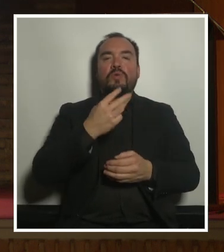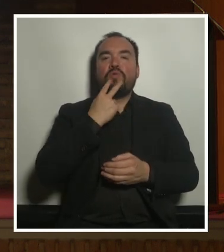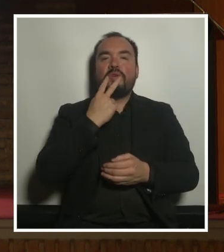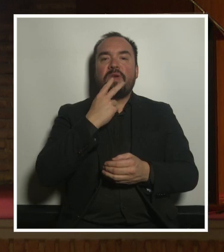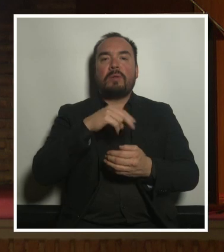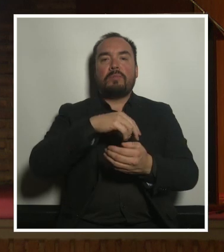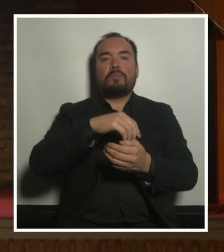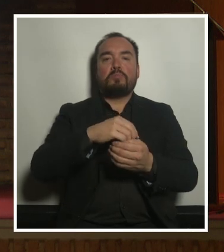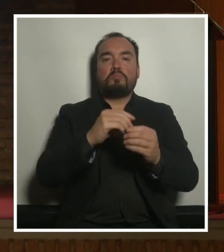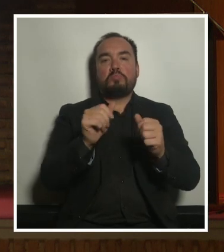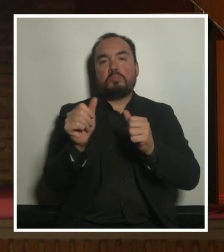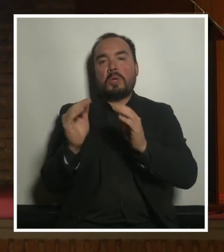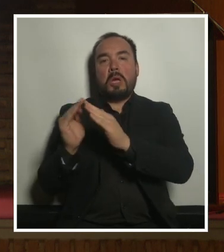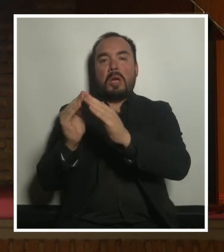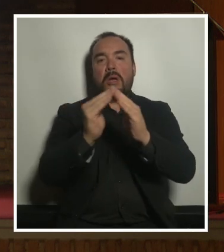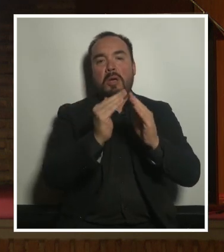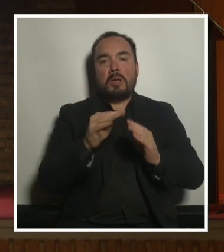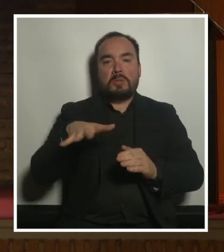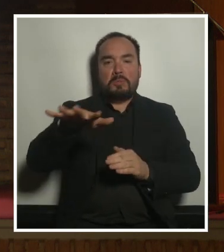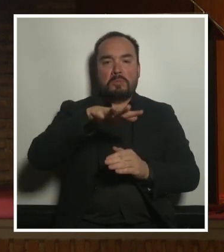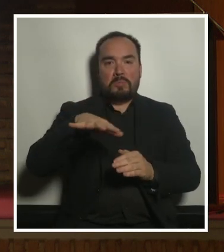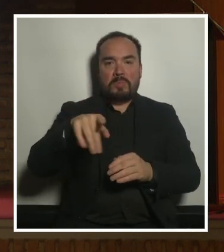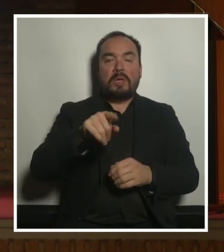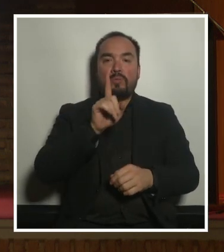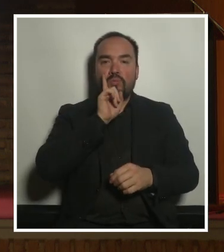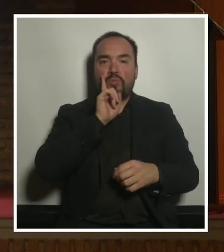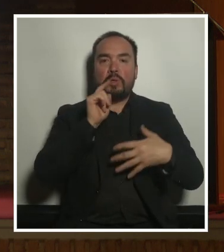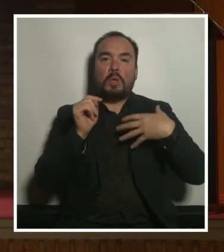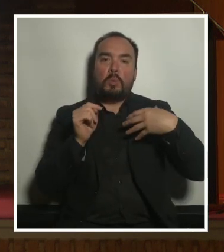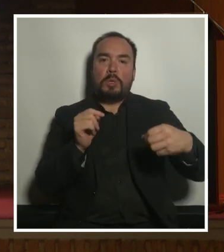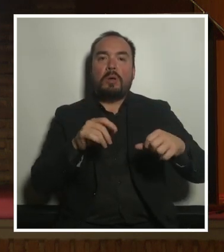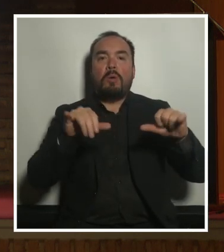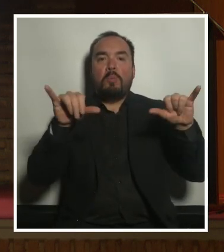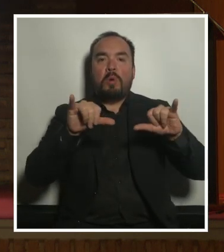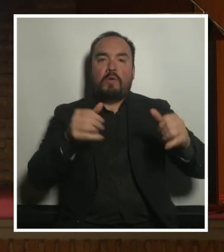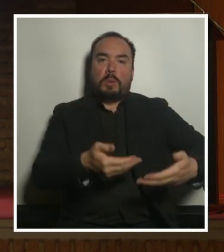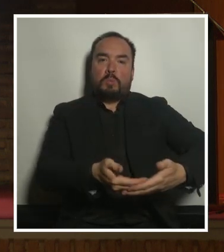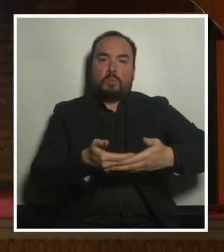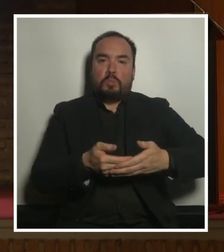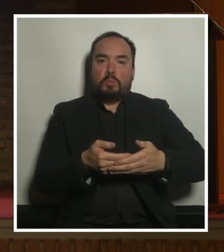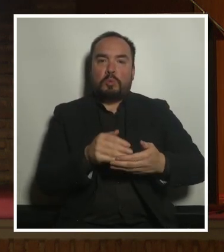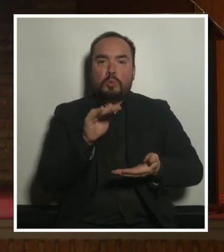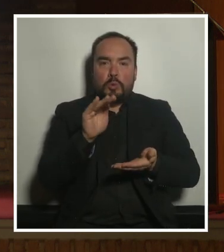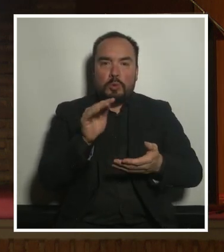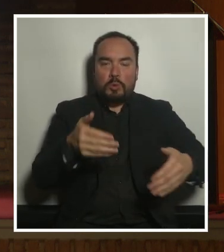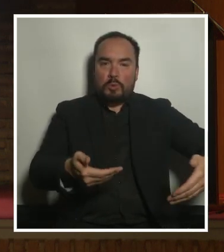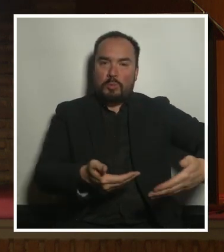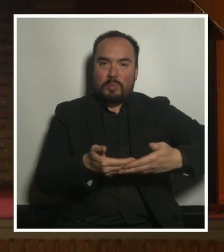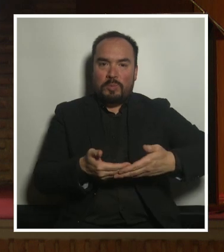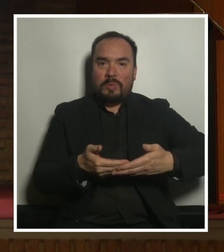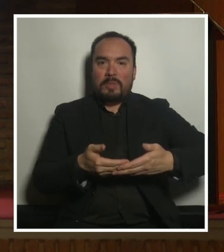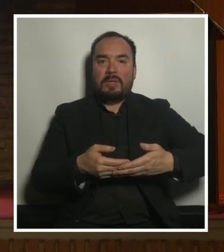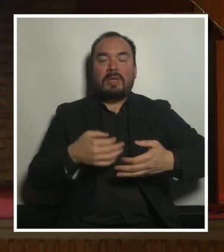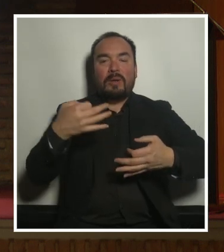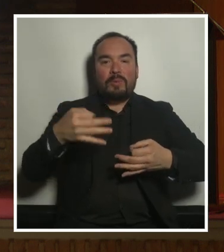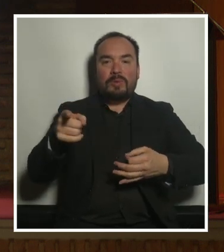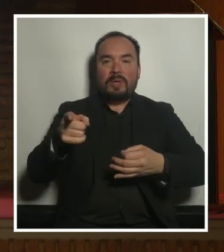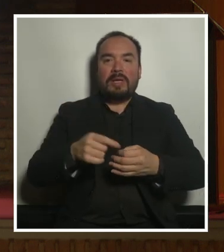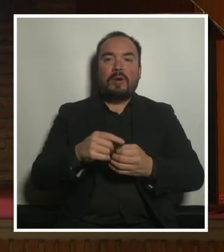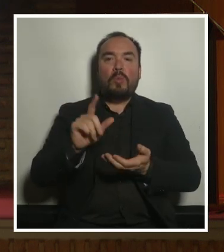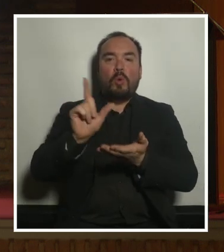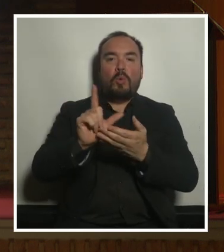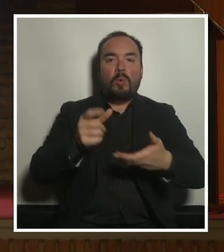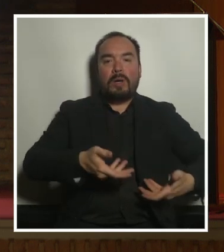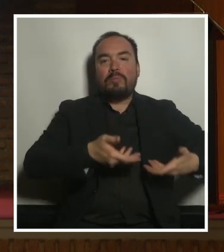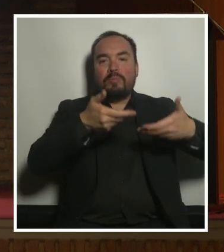que por ejemplo tú tienes una criatura pequeña tienes un bebé y en tu barrio no hay una guardería bueno